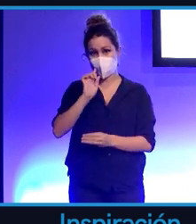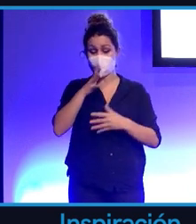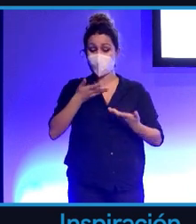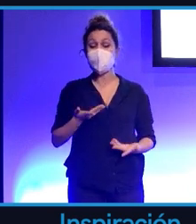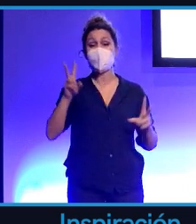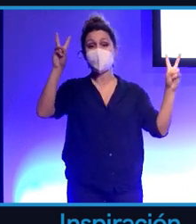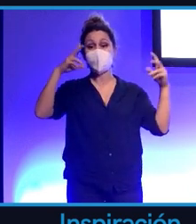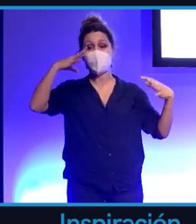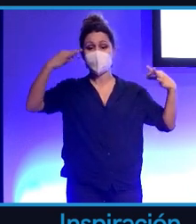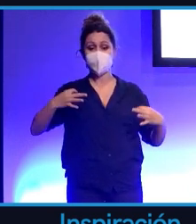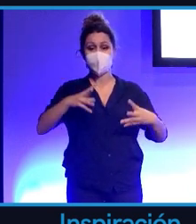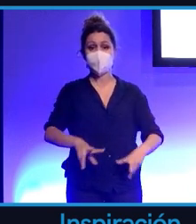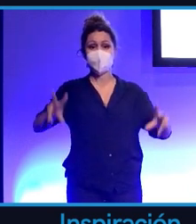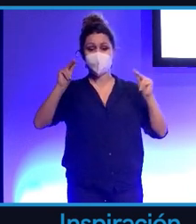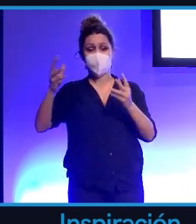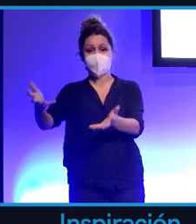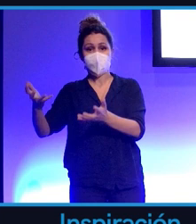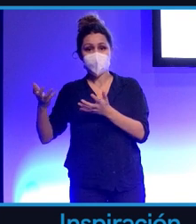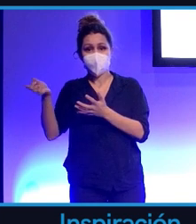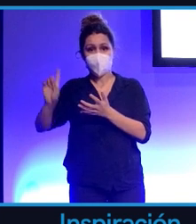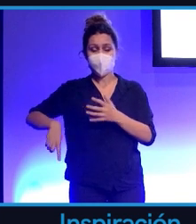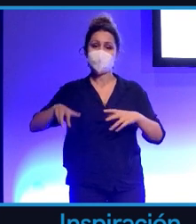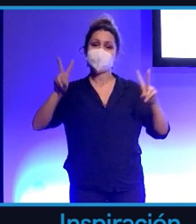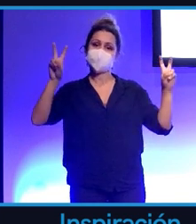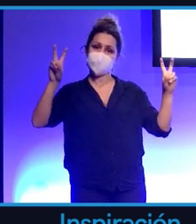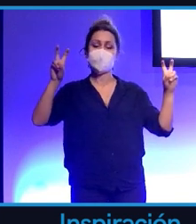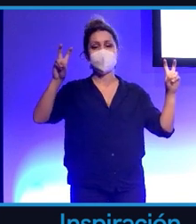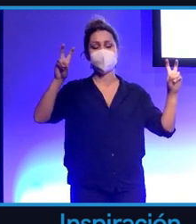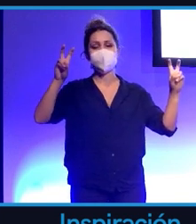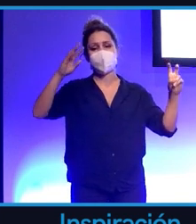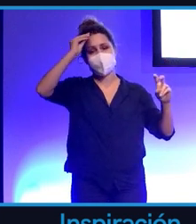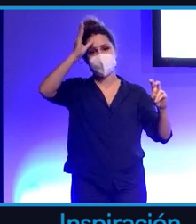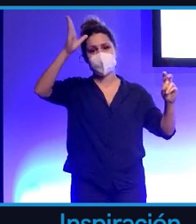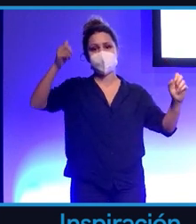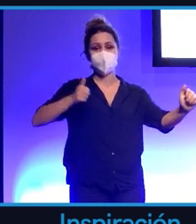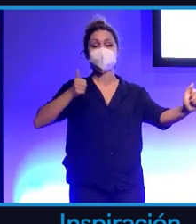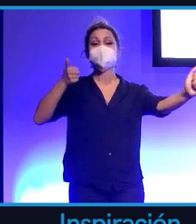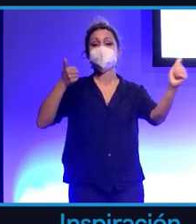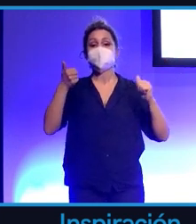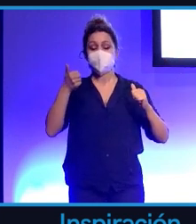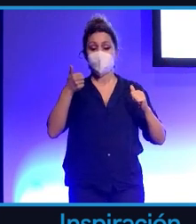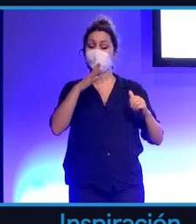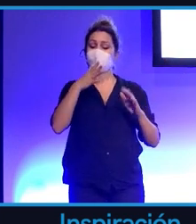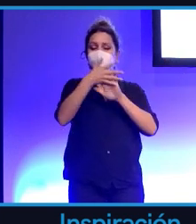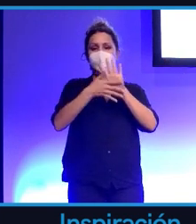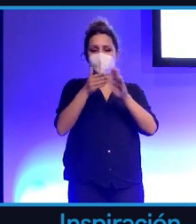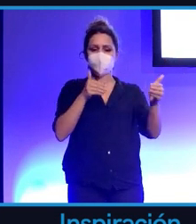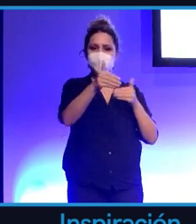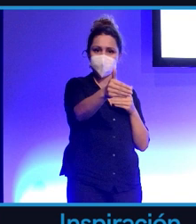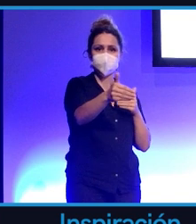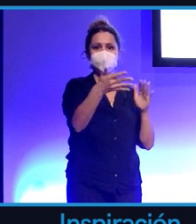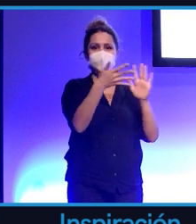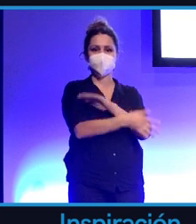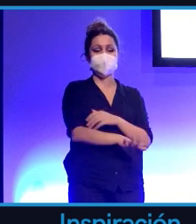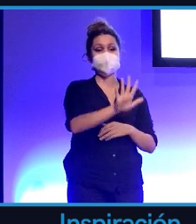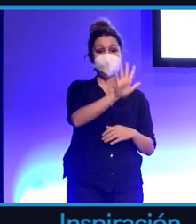y finalizaré con beneficios también de la inteligencia artificial actual. He hablado de una superinteligencia futura, de 5, 10, 100,